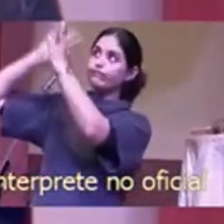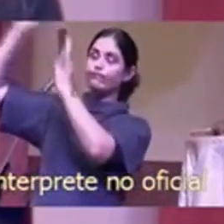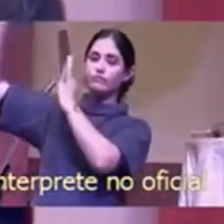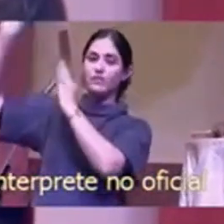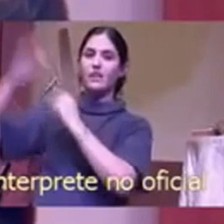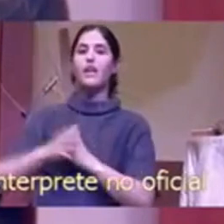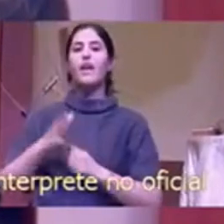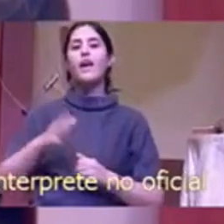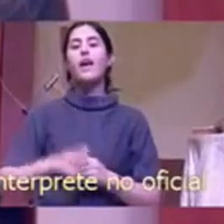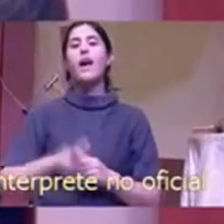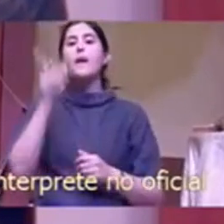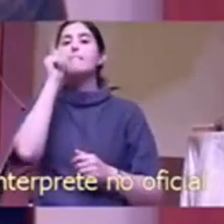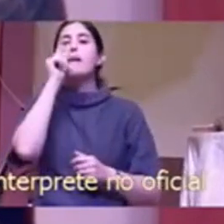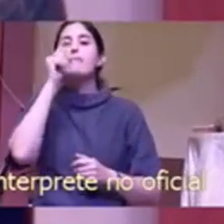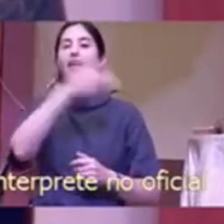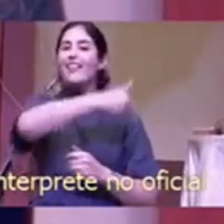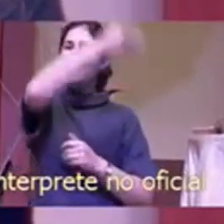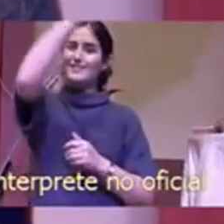Padre celestial,